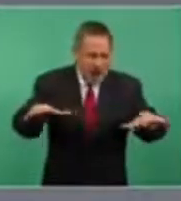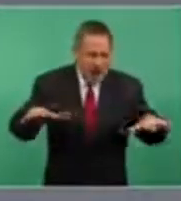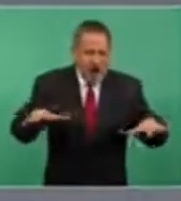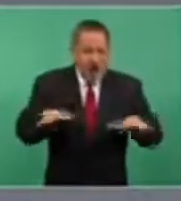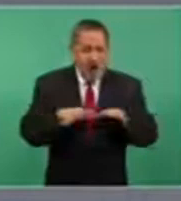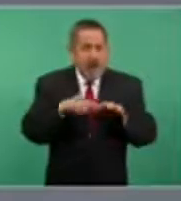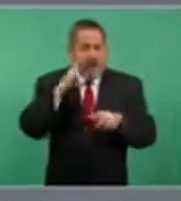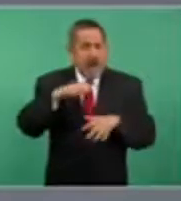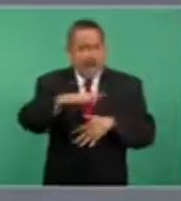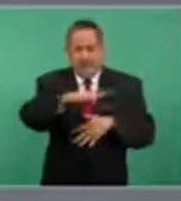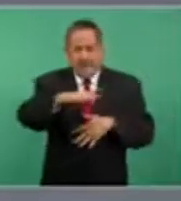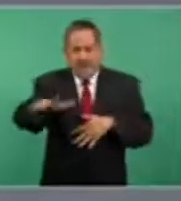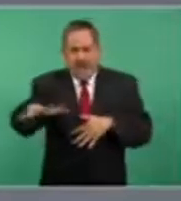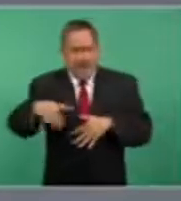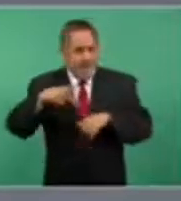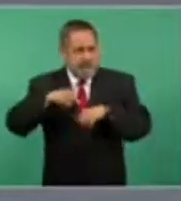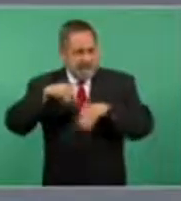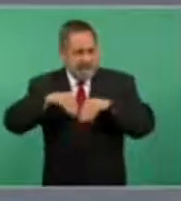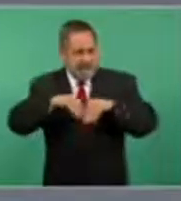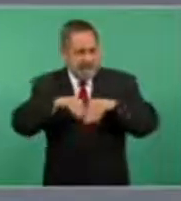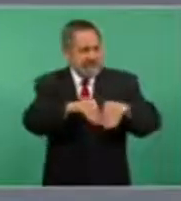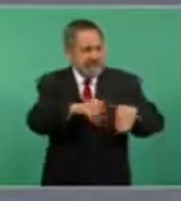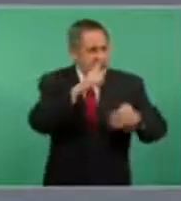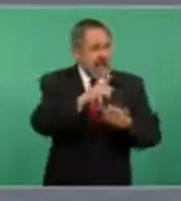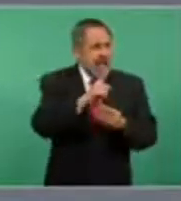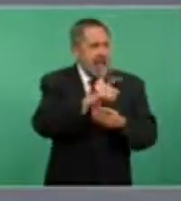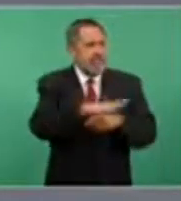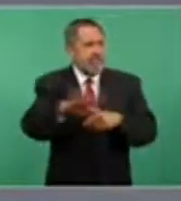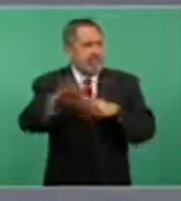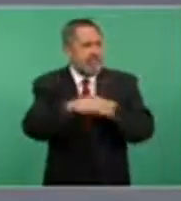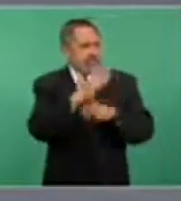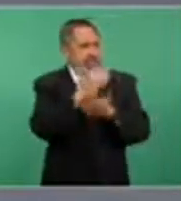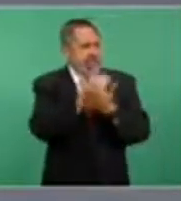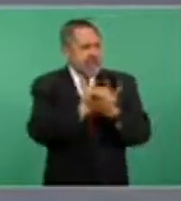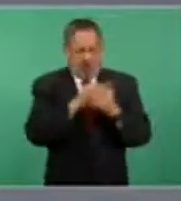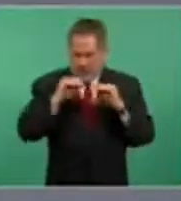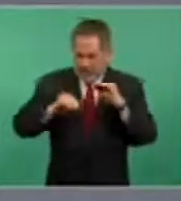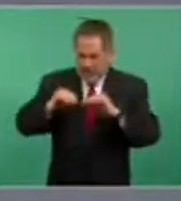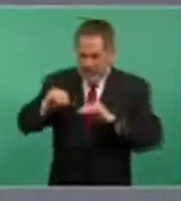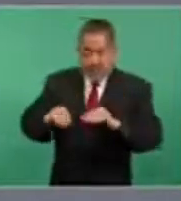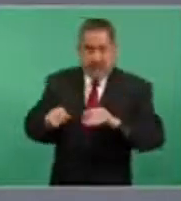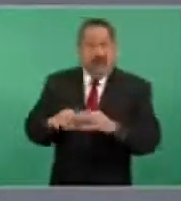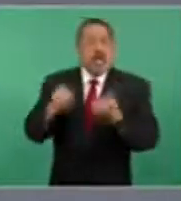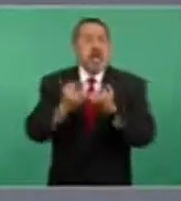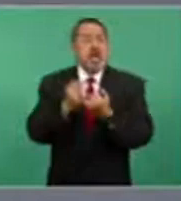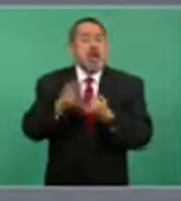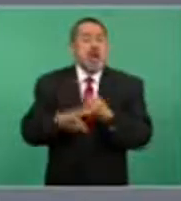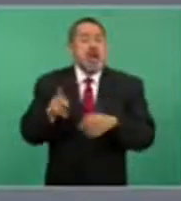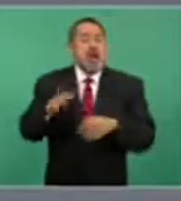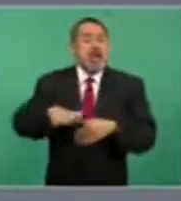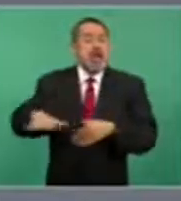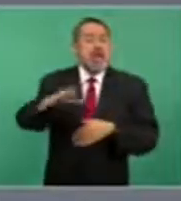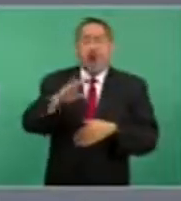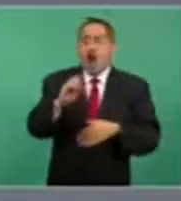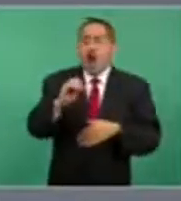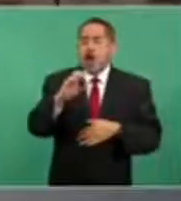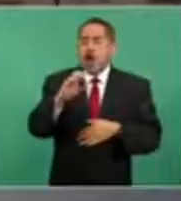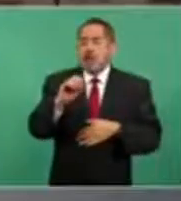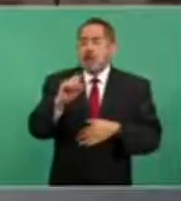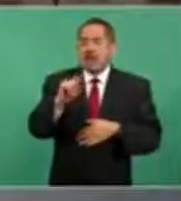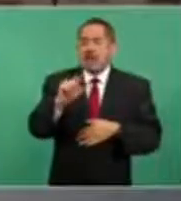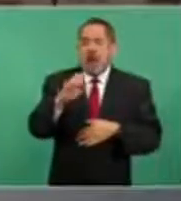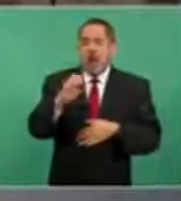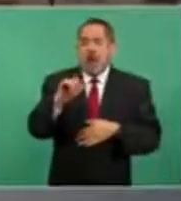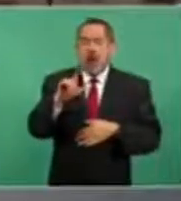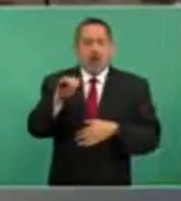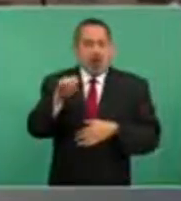mar adentro. Lo mismo estamos haciendo con la ampliación del puerto de Coatzacoalcos en el Golfo de